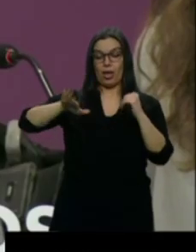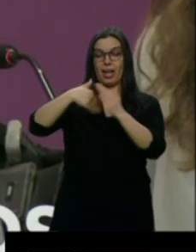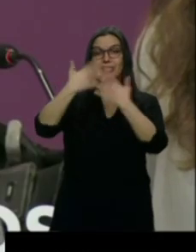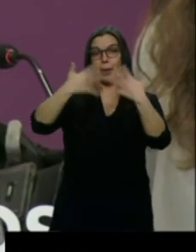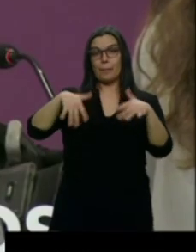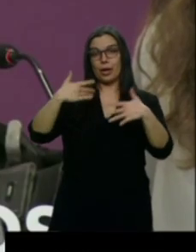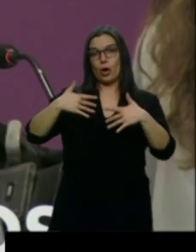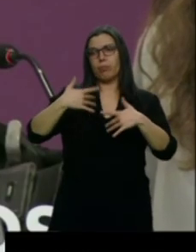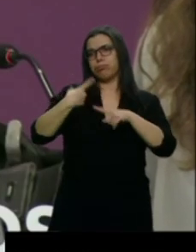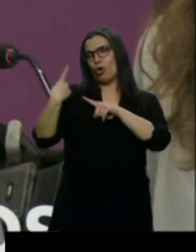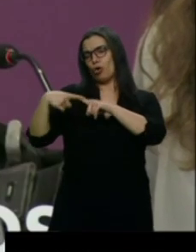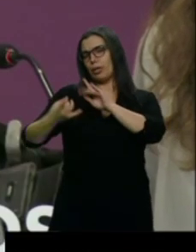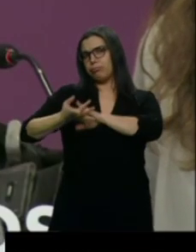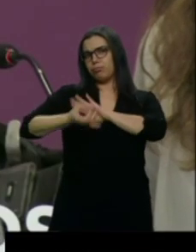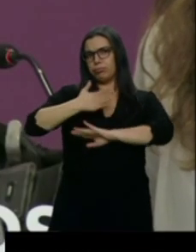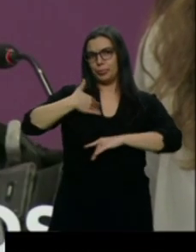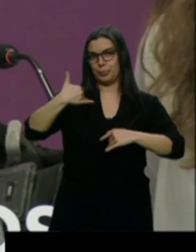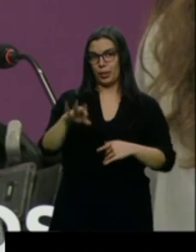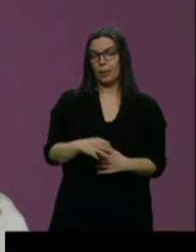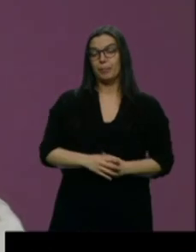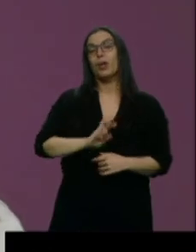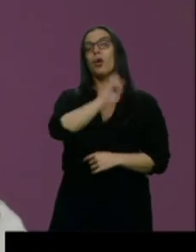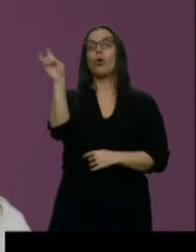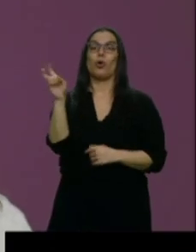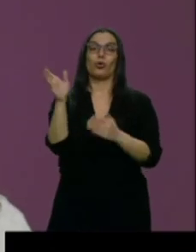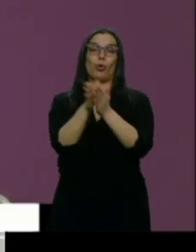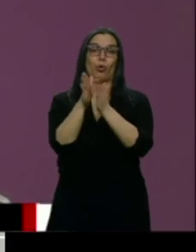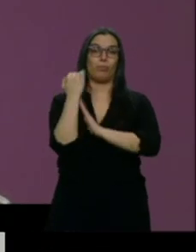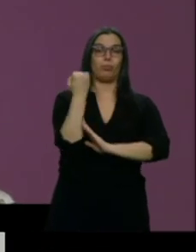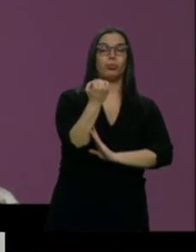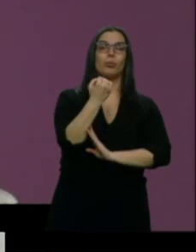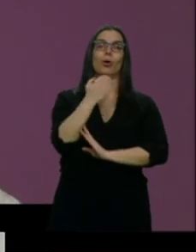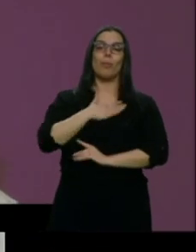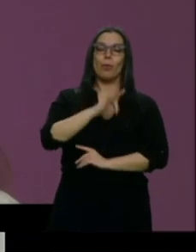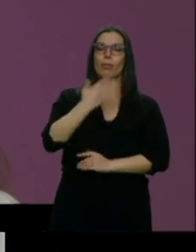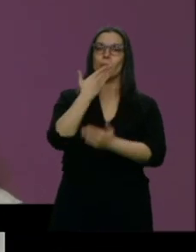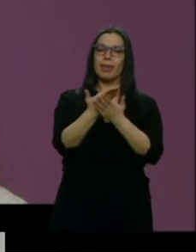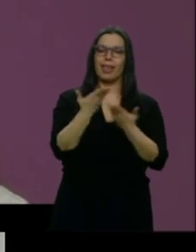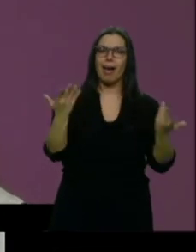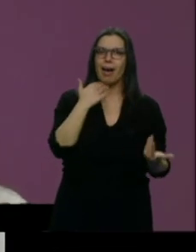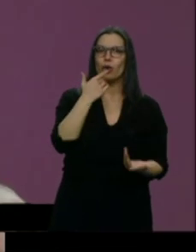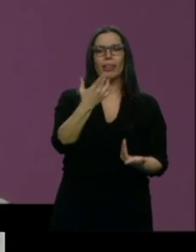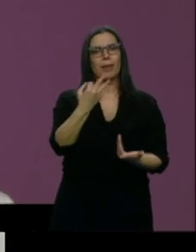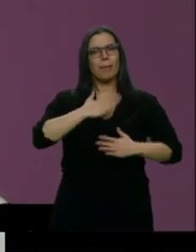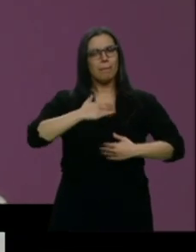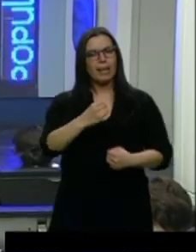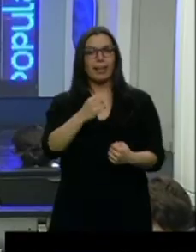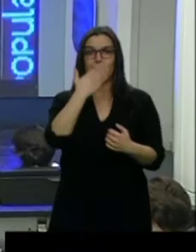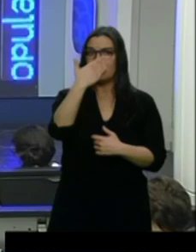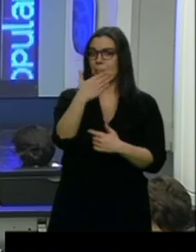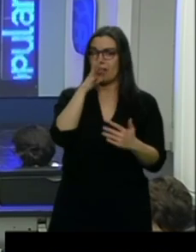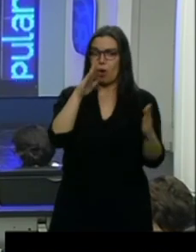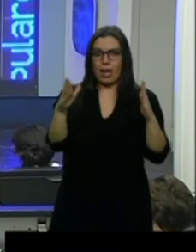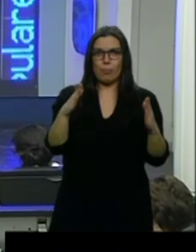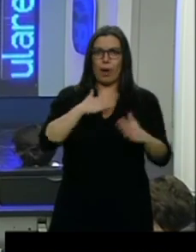eso, su otro socio, Podemos, le pide un gesto. Hay que ser un poquito más valiente. Y, sinceramente, en el momento en el que estamos, más todavía. Y